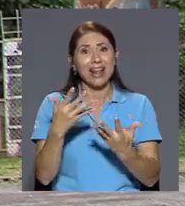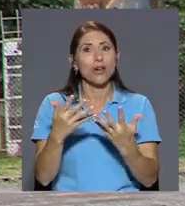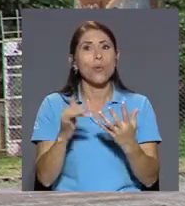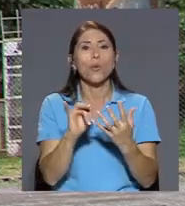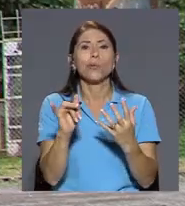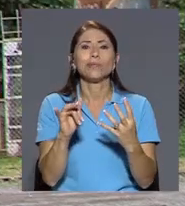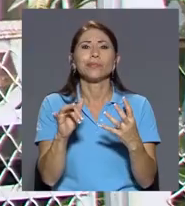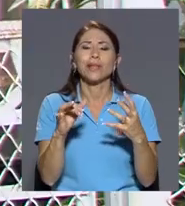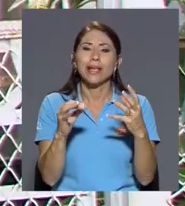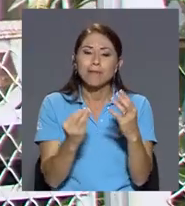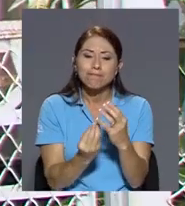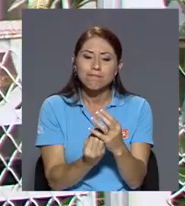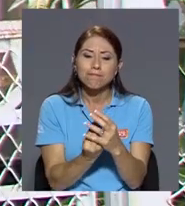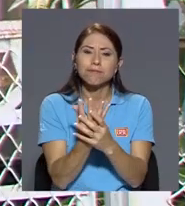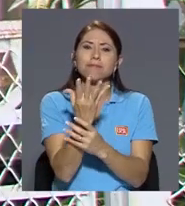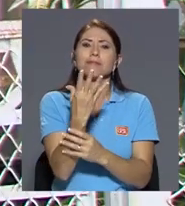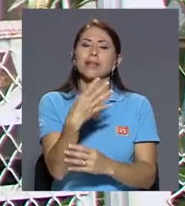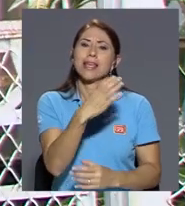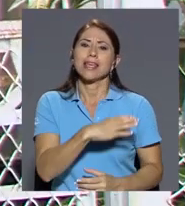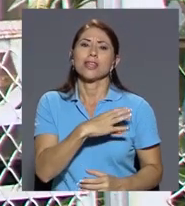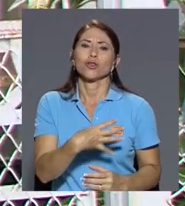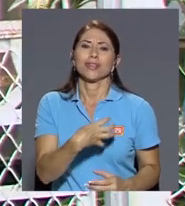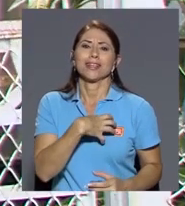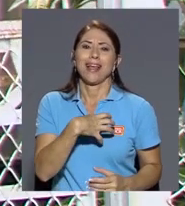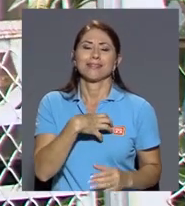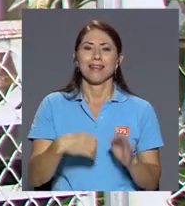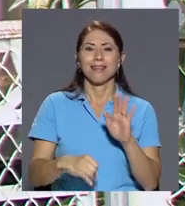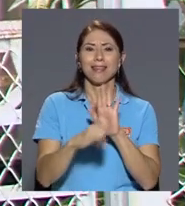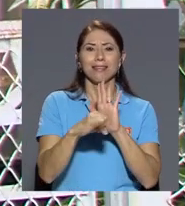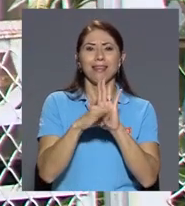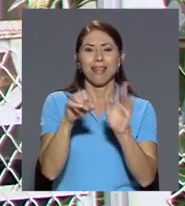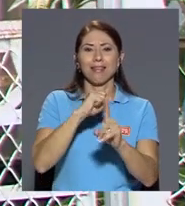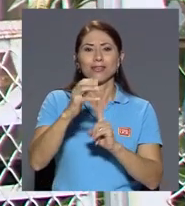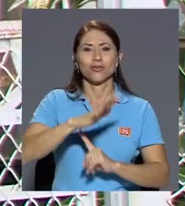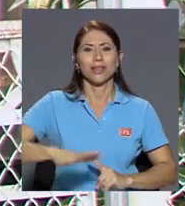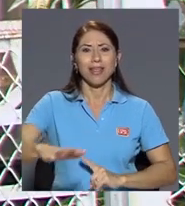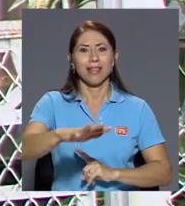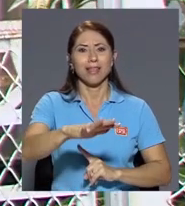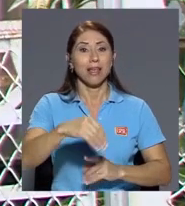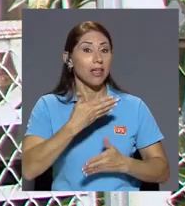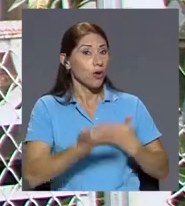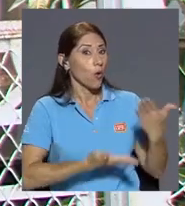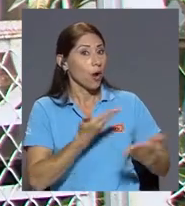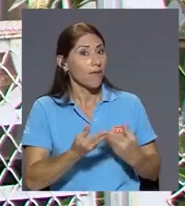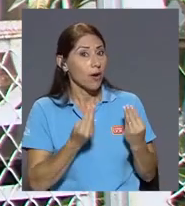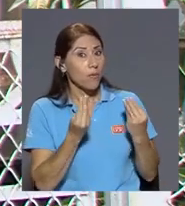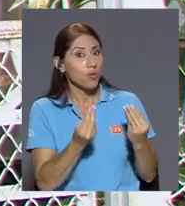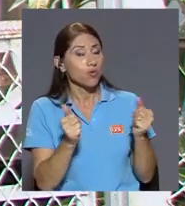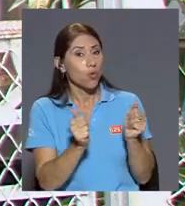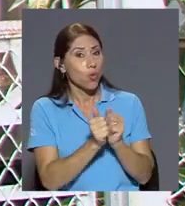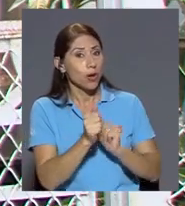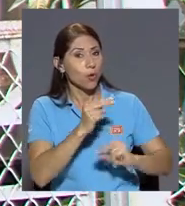amasó lo que era la idiosincrasia y la identidad de toda una sociedad y colaboraba mucho con el comercio claro